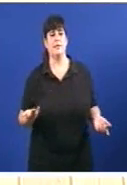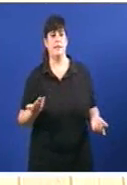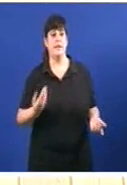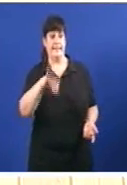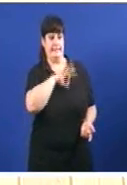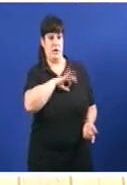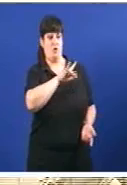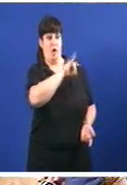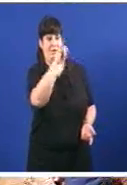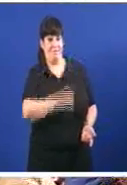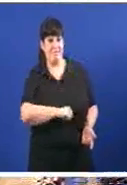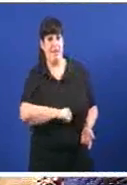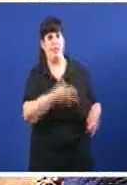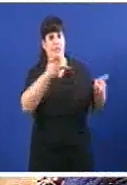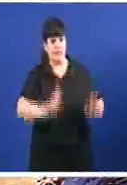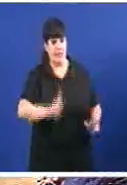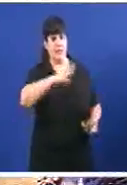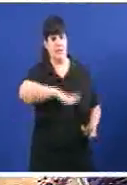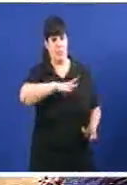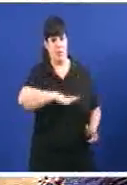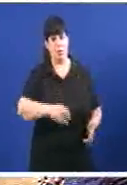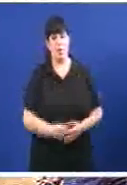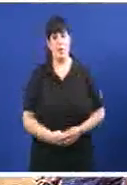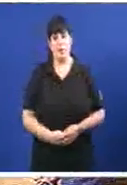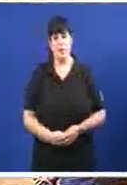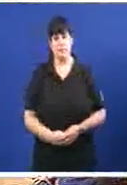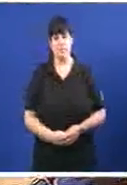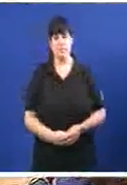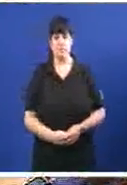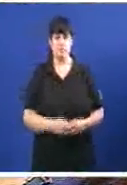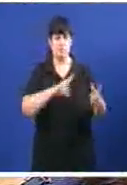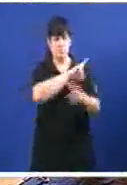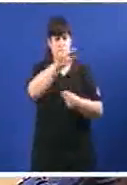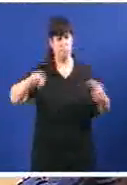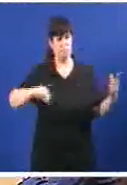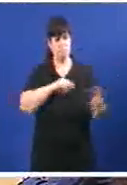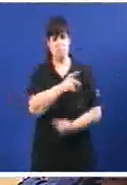Díaz Faga o favor de tomar asento Silencio, por favor